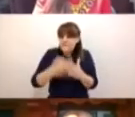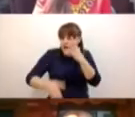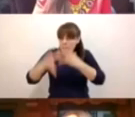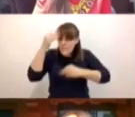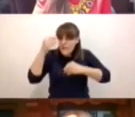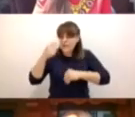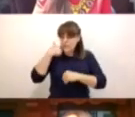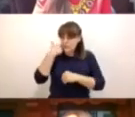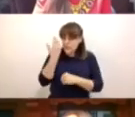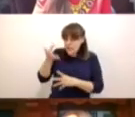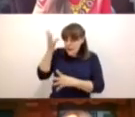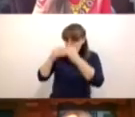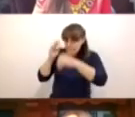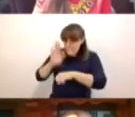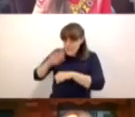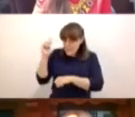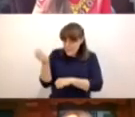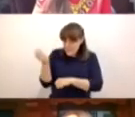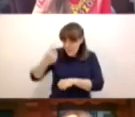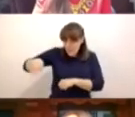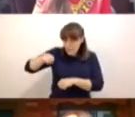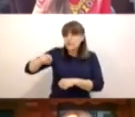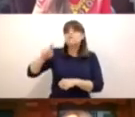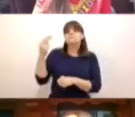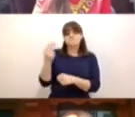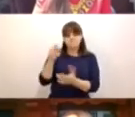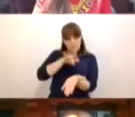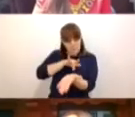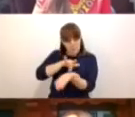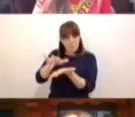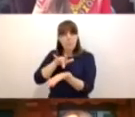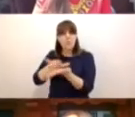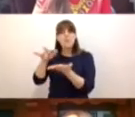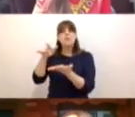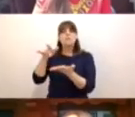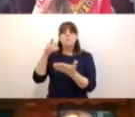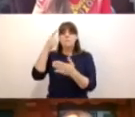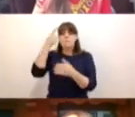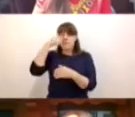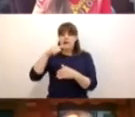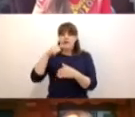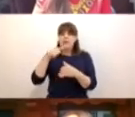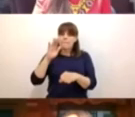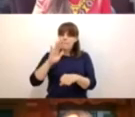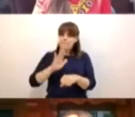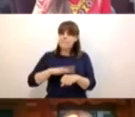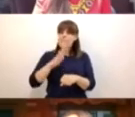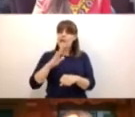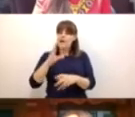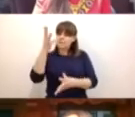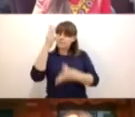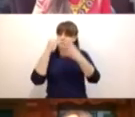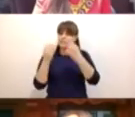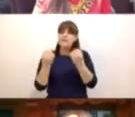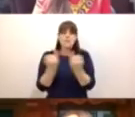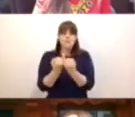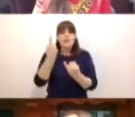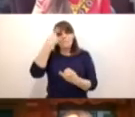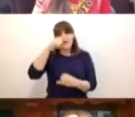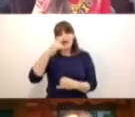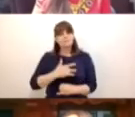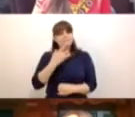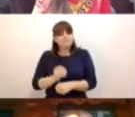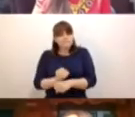digitales, también solicitan apoyo para reforzar sus habilidades socioemocionales y